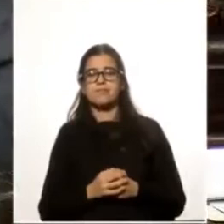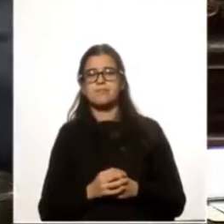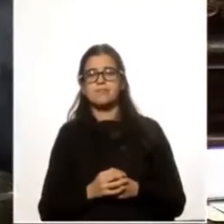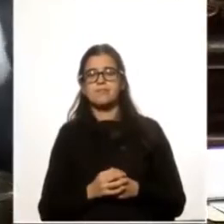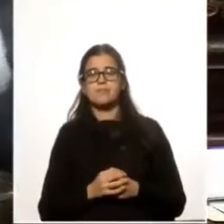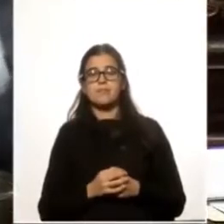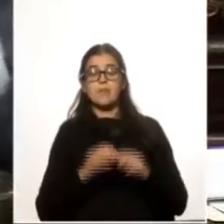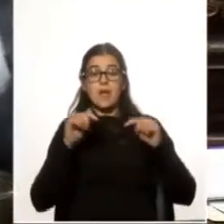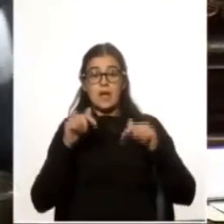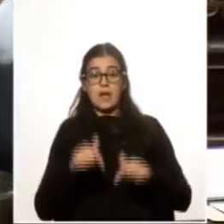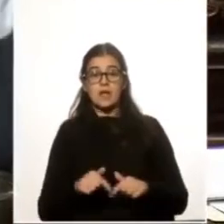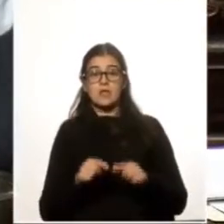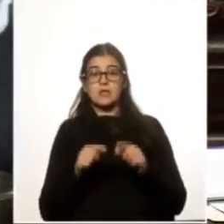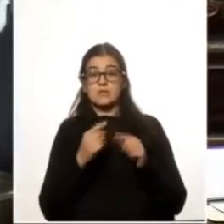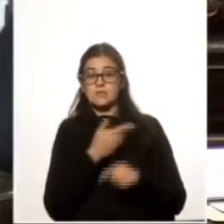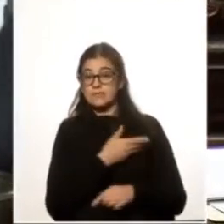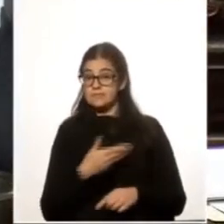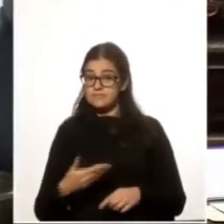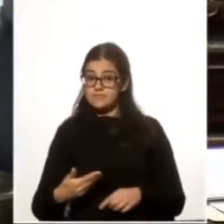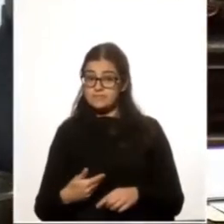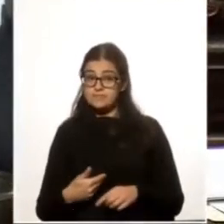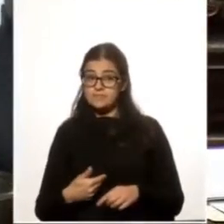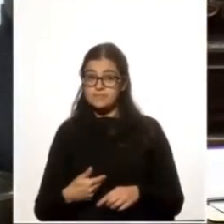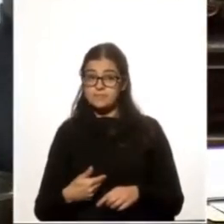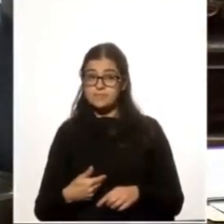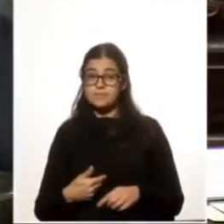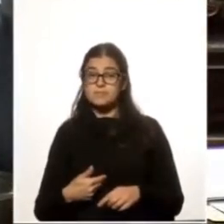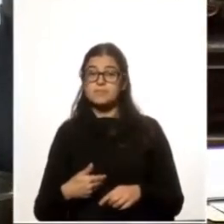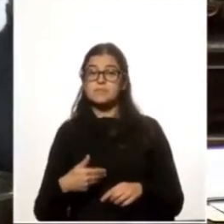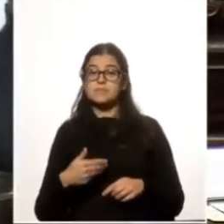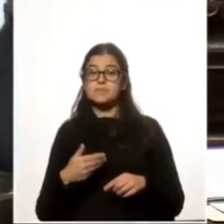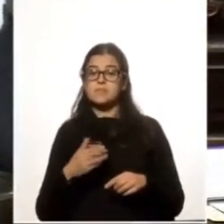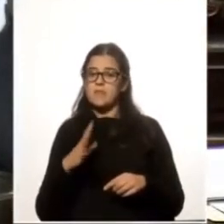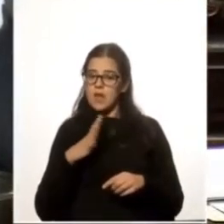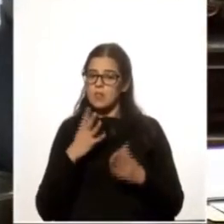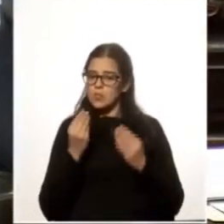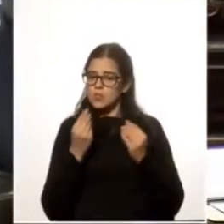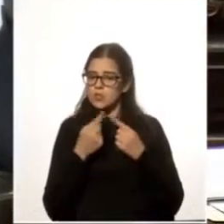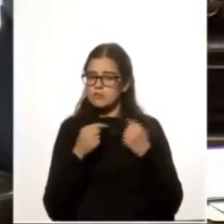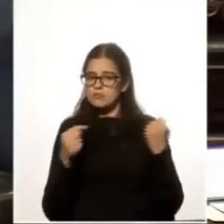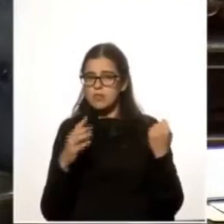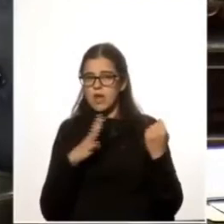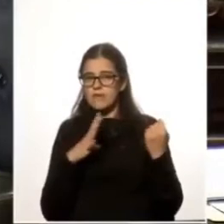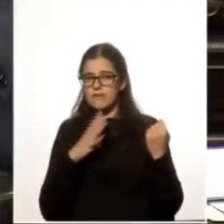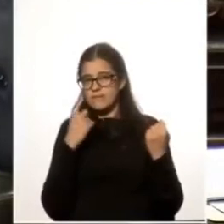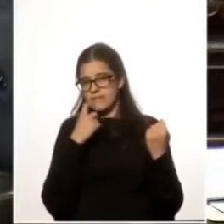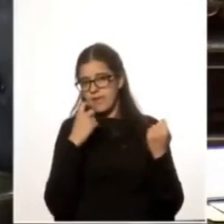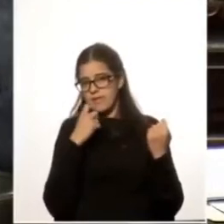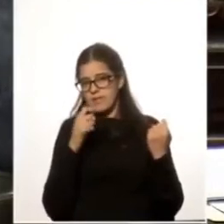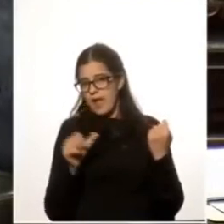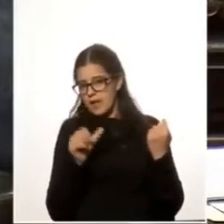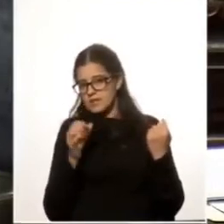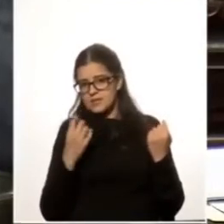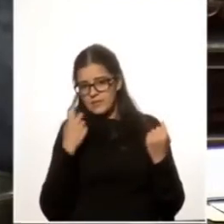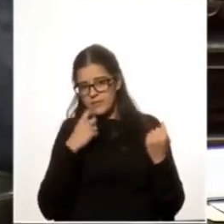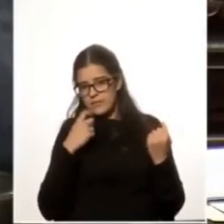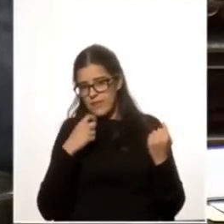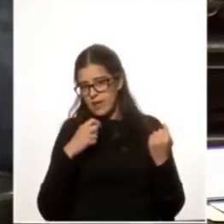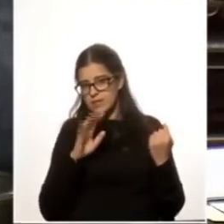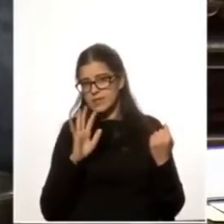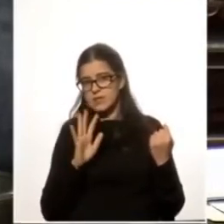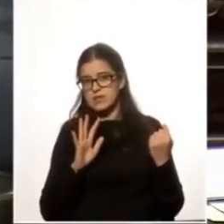en esto señor presidente me parece que hay mucho por hacer yo diría